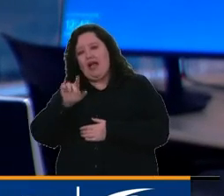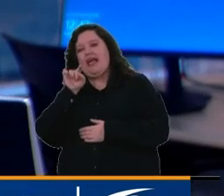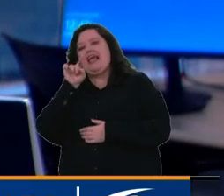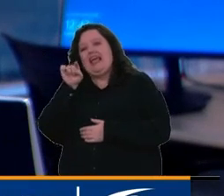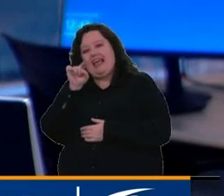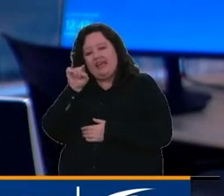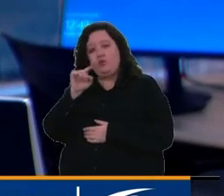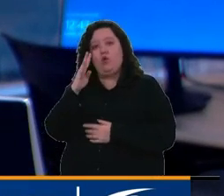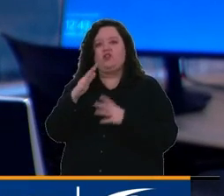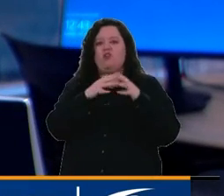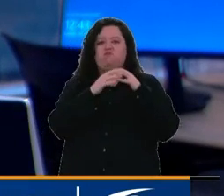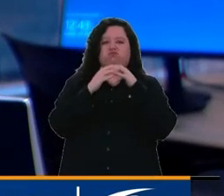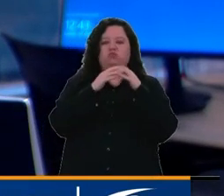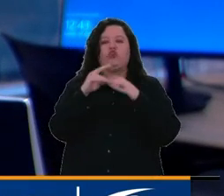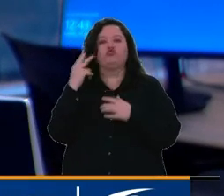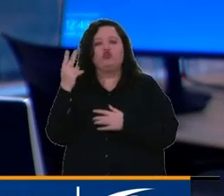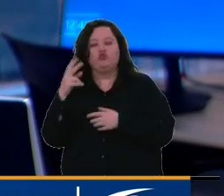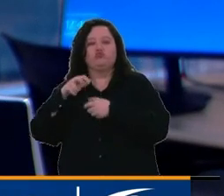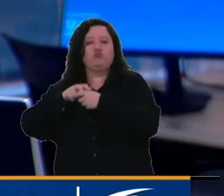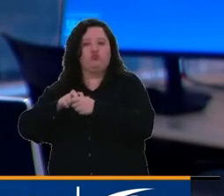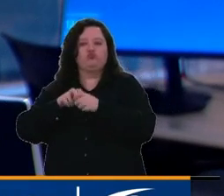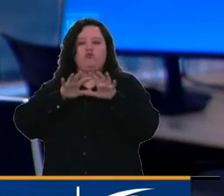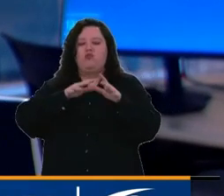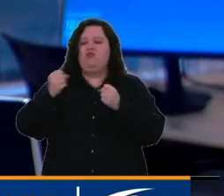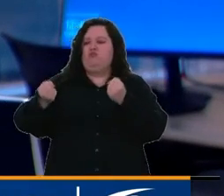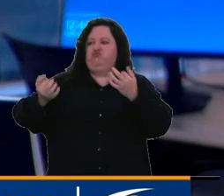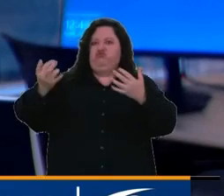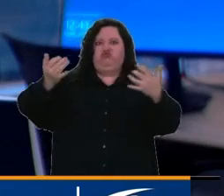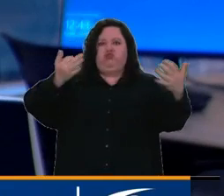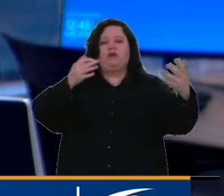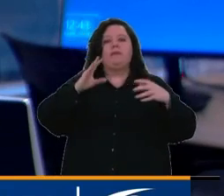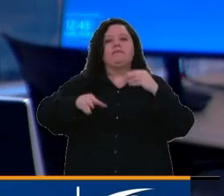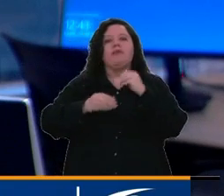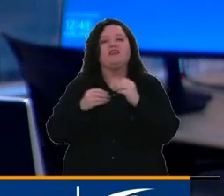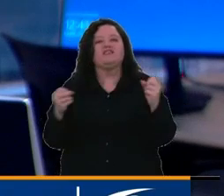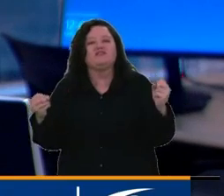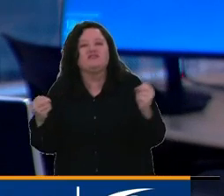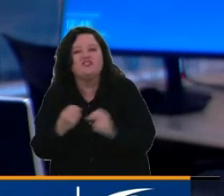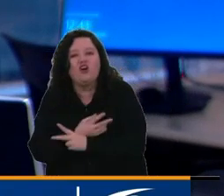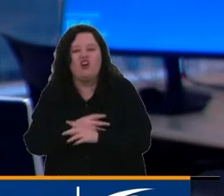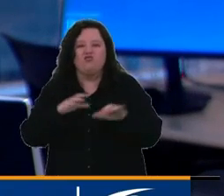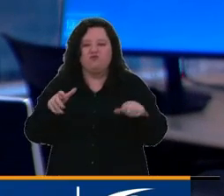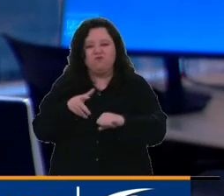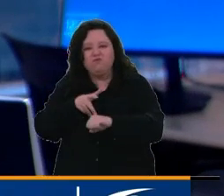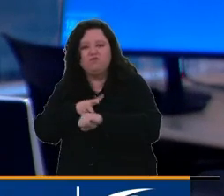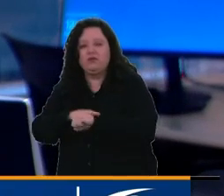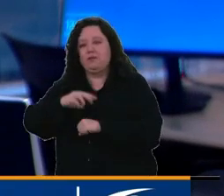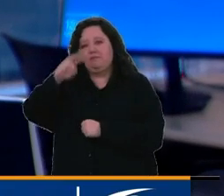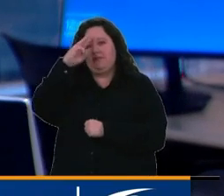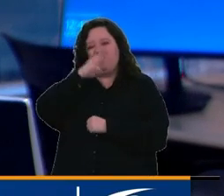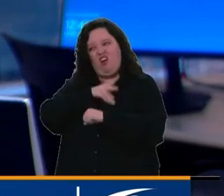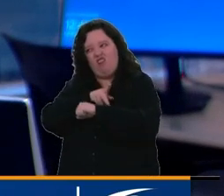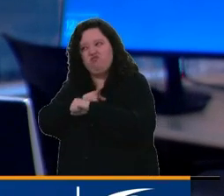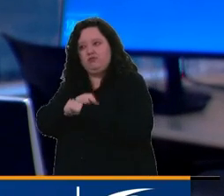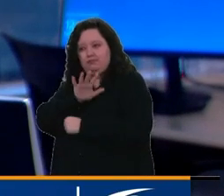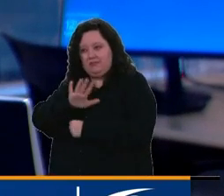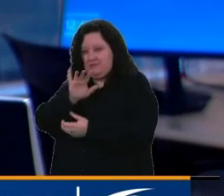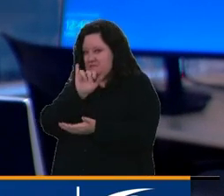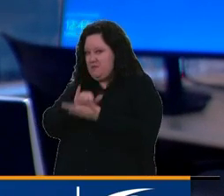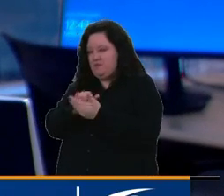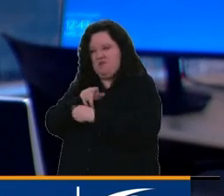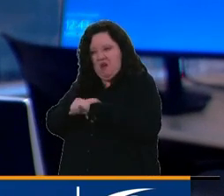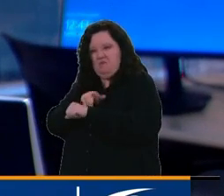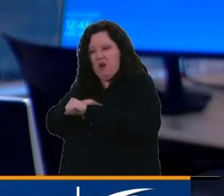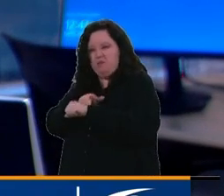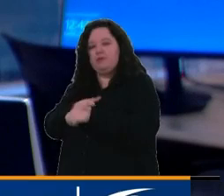de carga y dos de transporte público. También a esto se le suma la violencia que se ha ejercido contra la fuerza pública en esta zona del país.